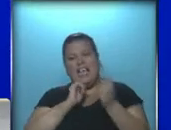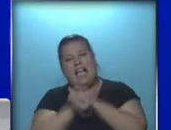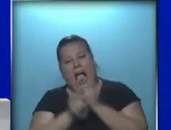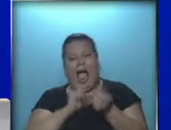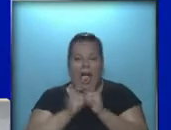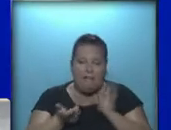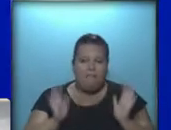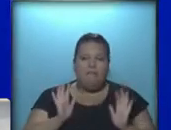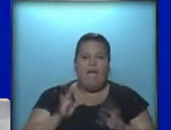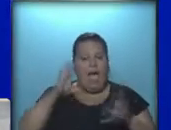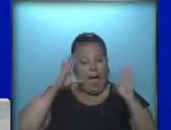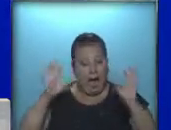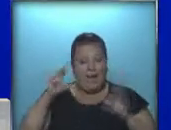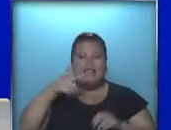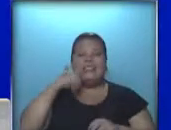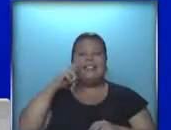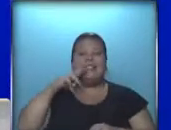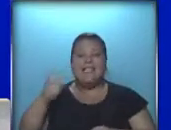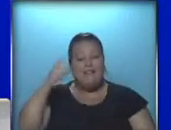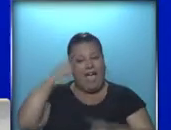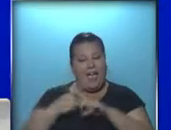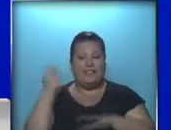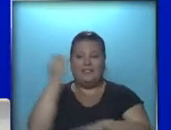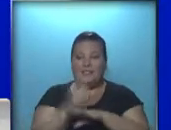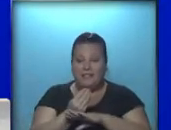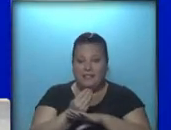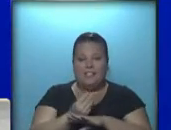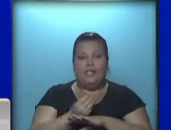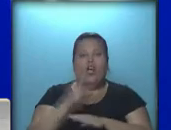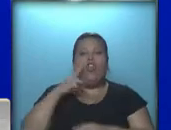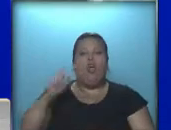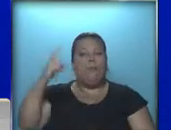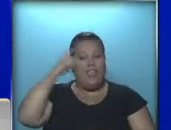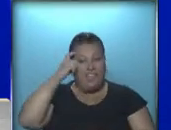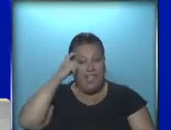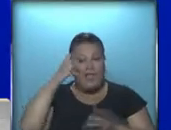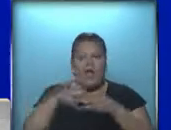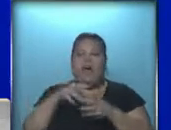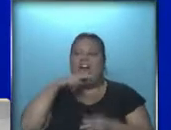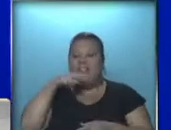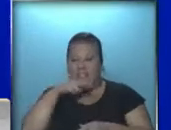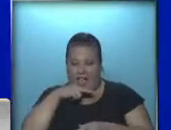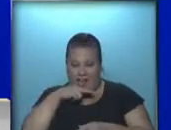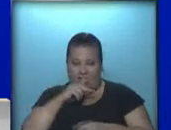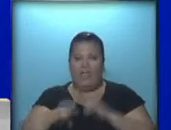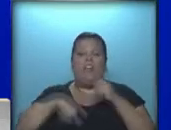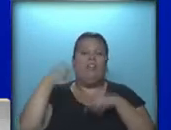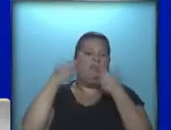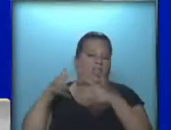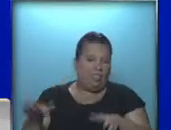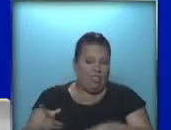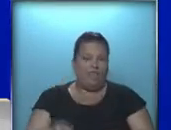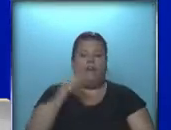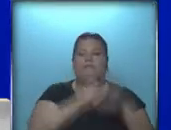decir, volátil. Recordemos que Marina Silva fue candidata en el 2010 por el Partido Verde, que después abandonó el partido,